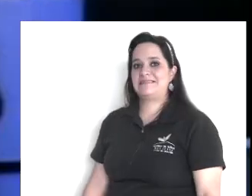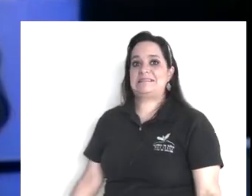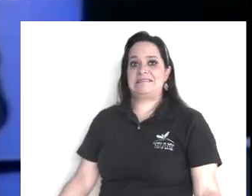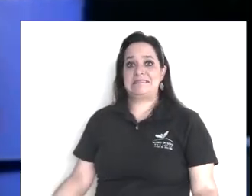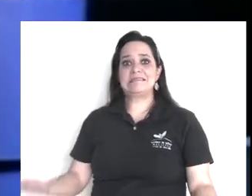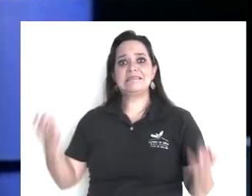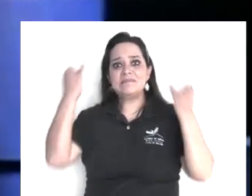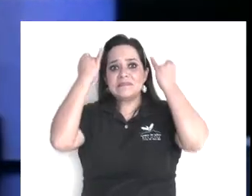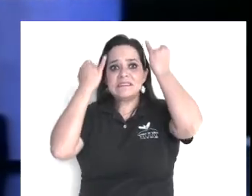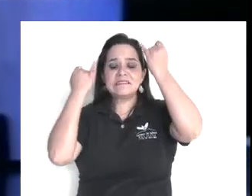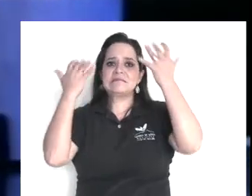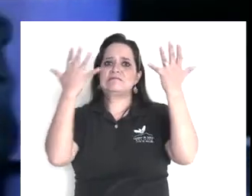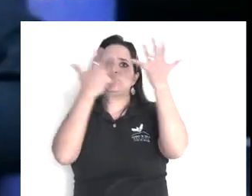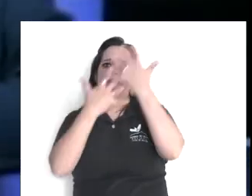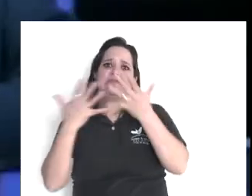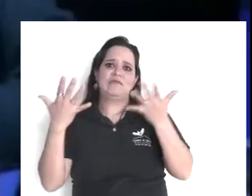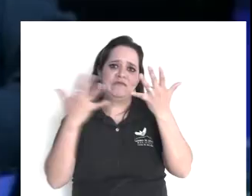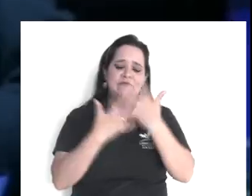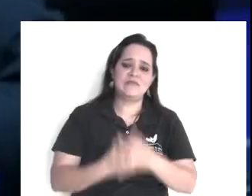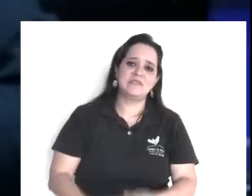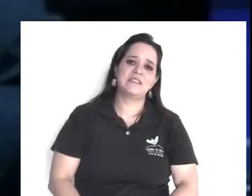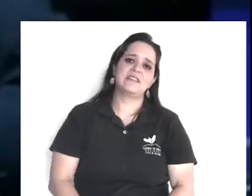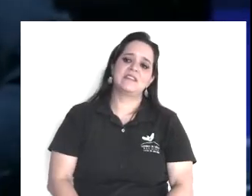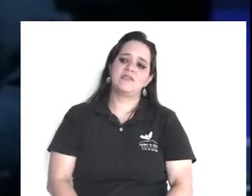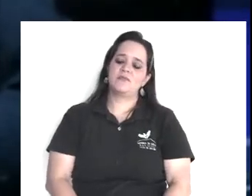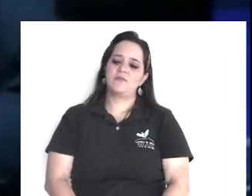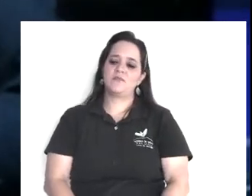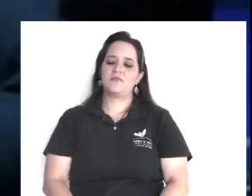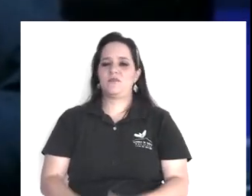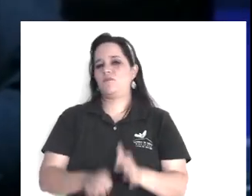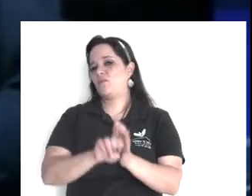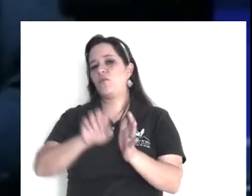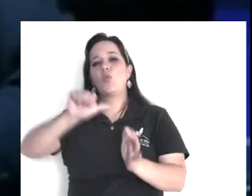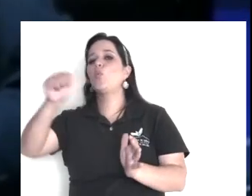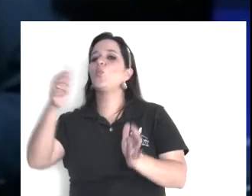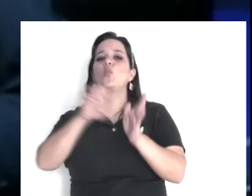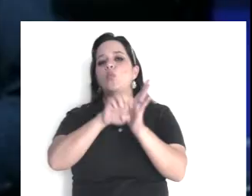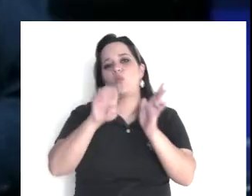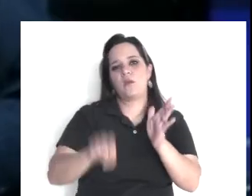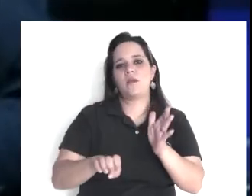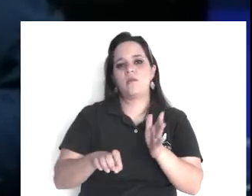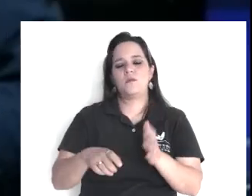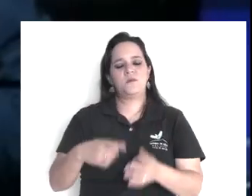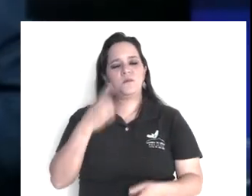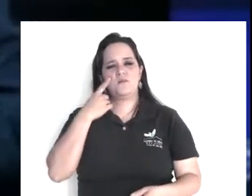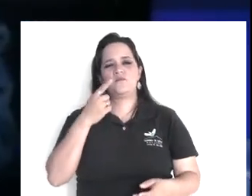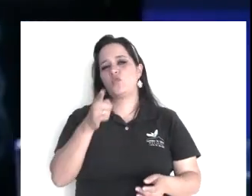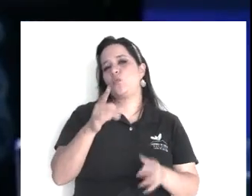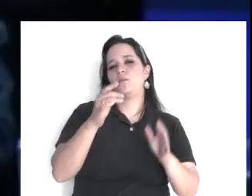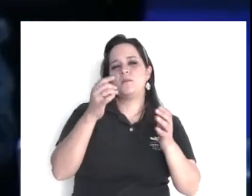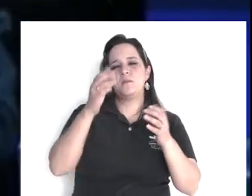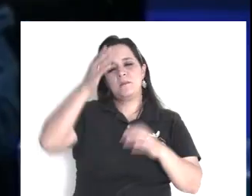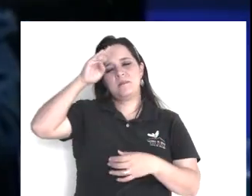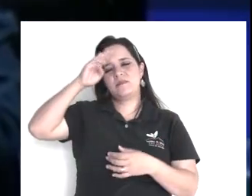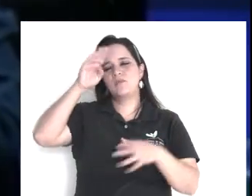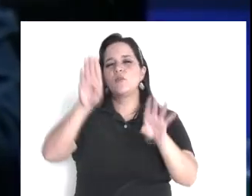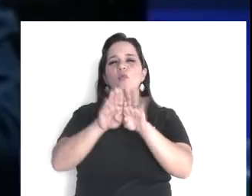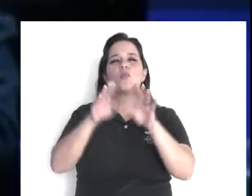ahí está, supongamos que tú eres el dueño, de un negocio, tienes 15 empleados, 20 empleados,